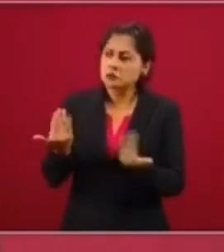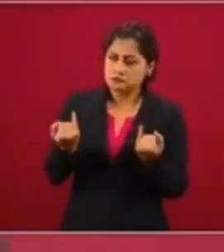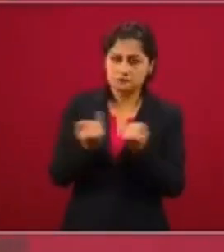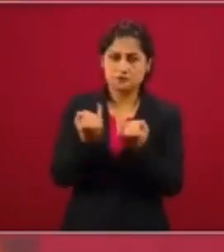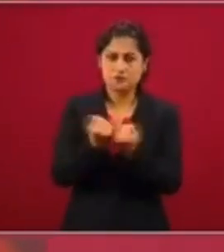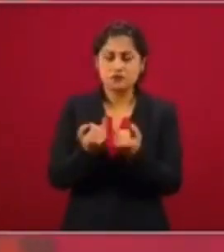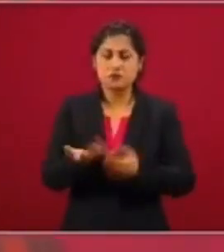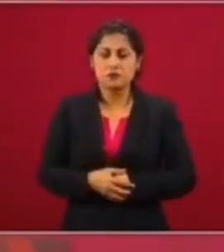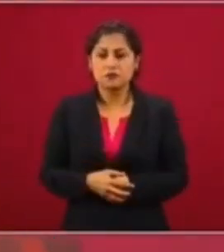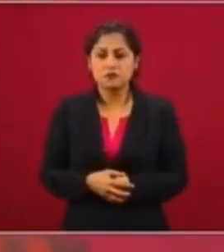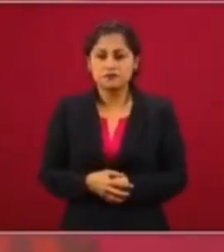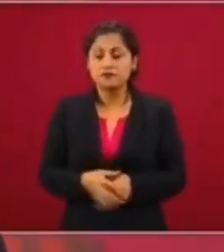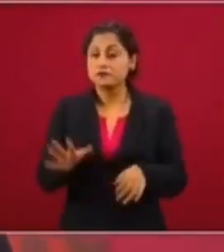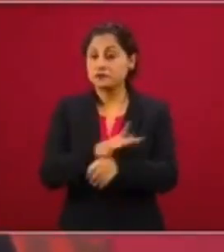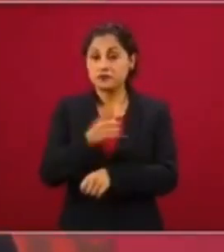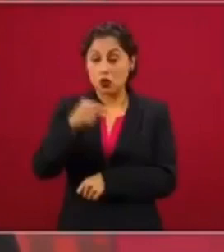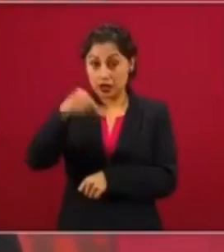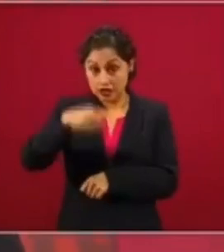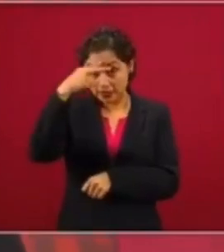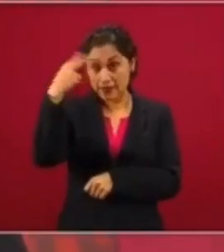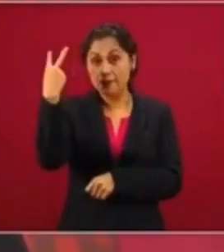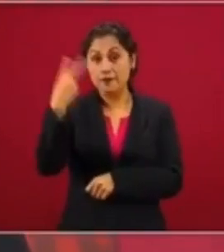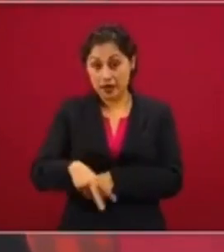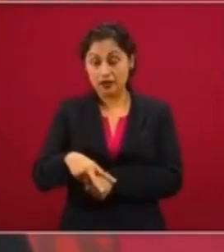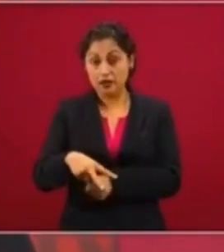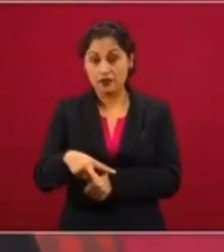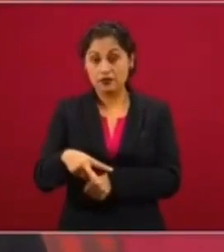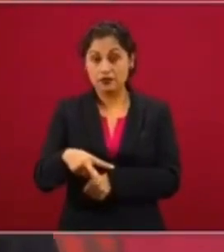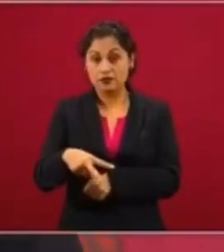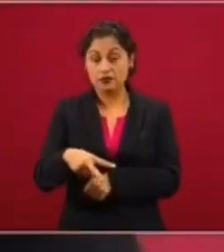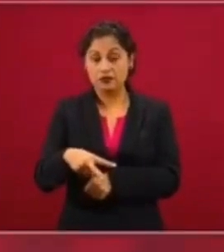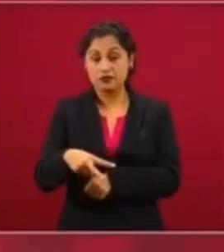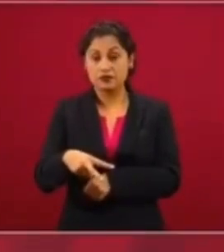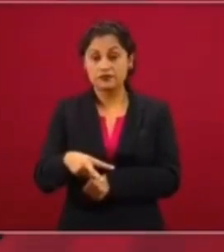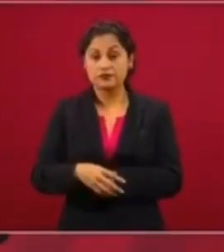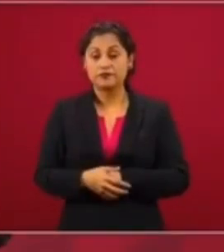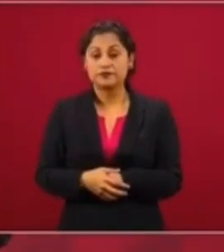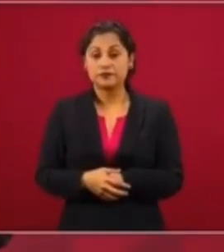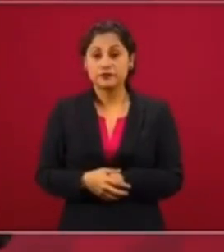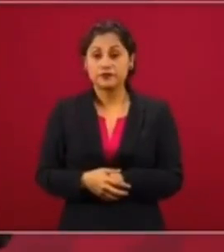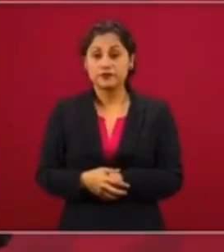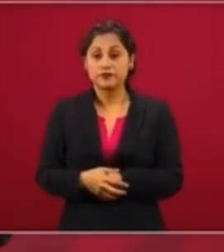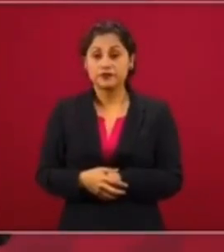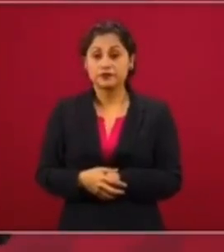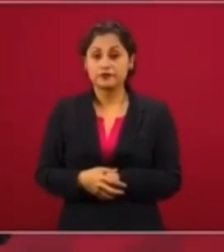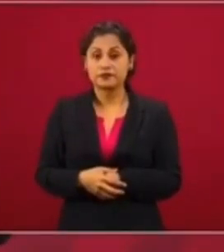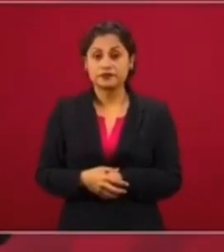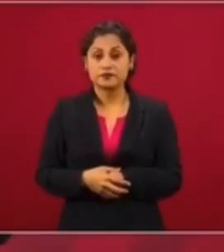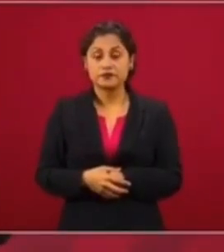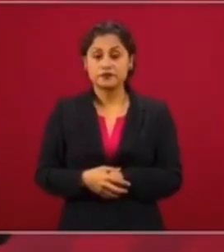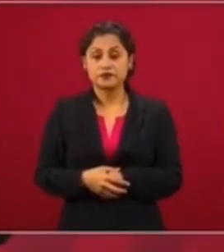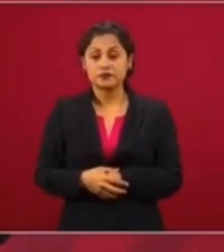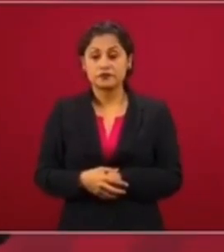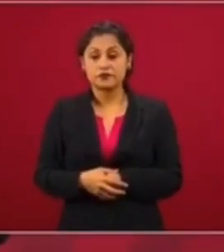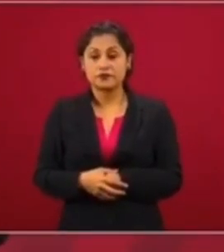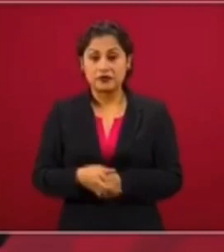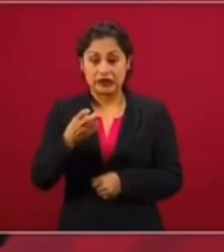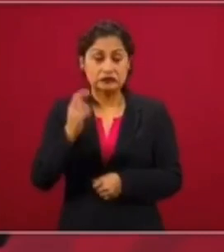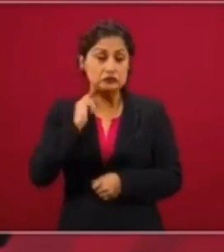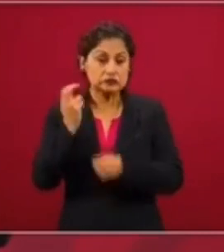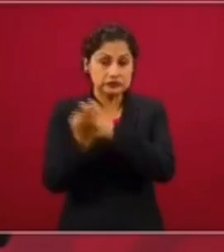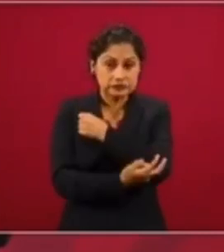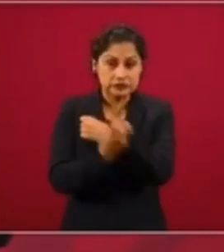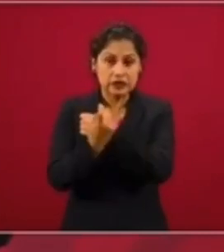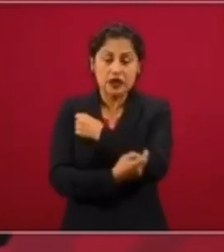es de los países en donde más se trafican con lo de los bots.